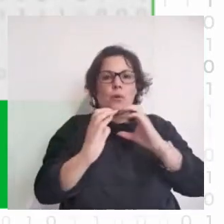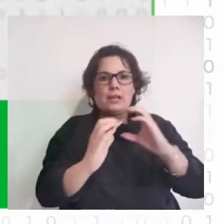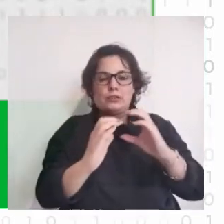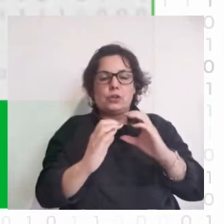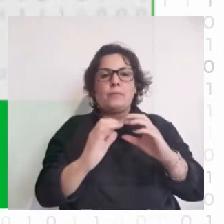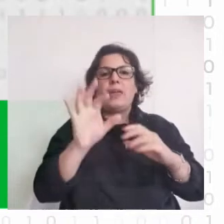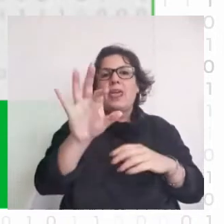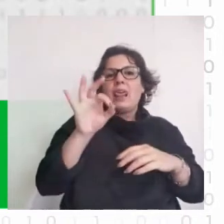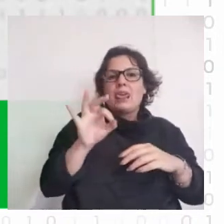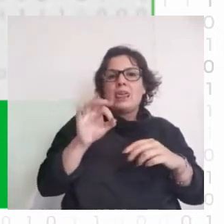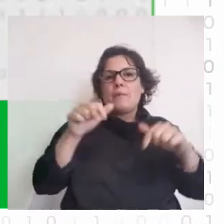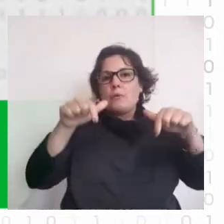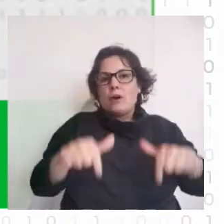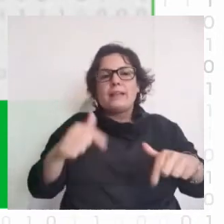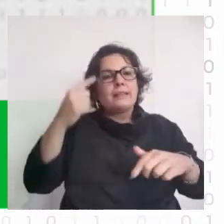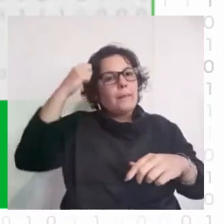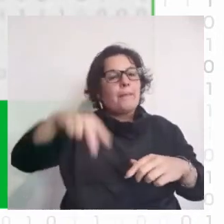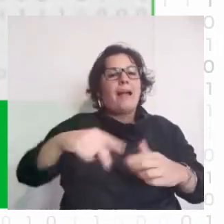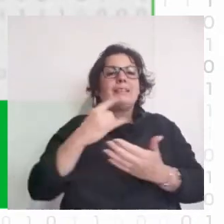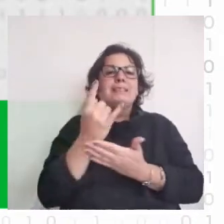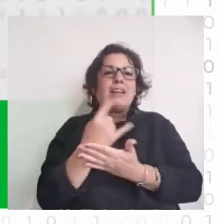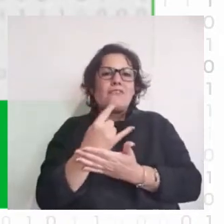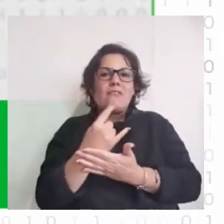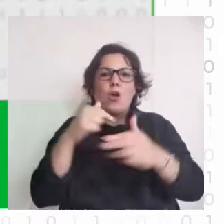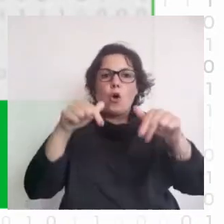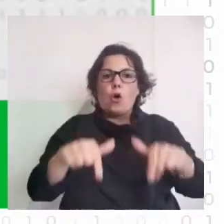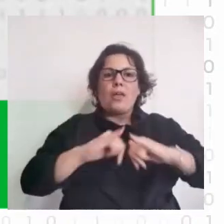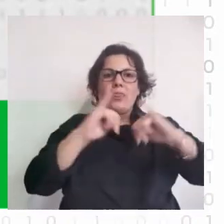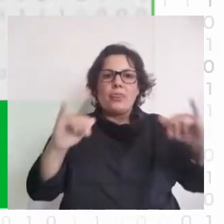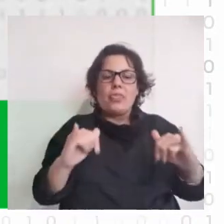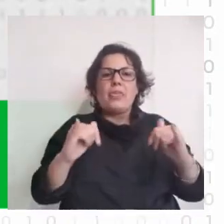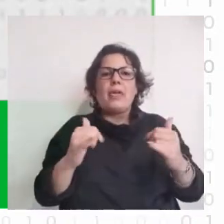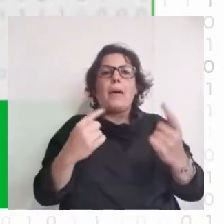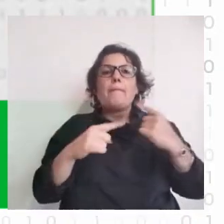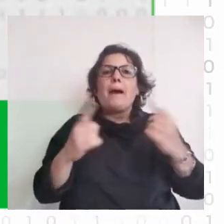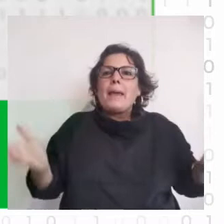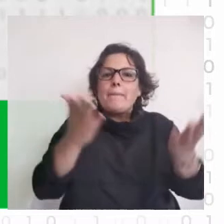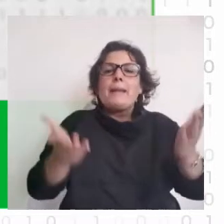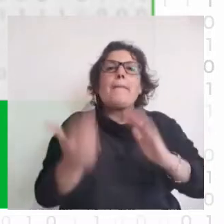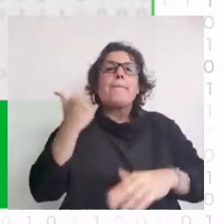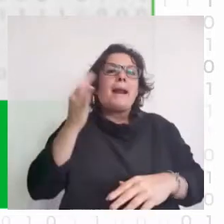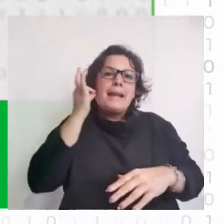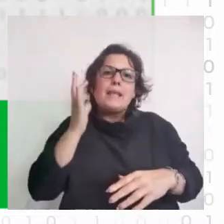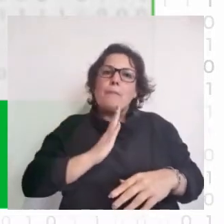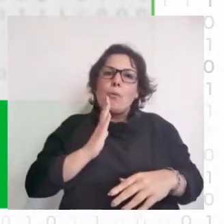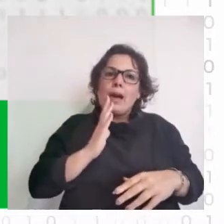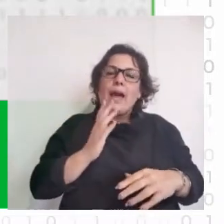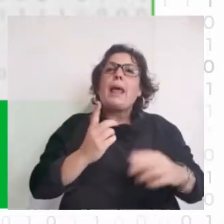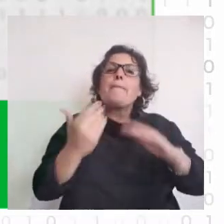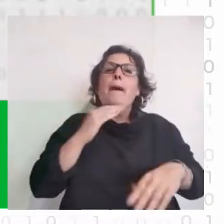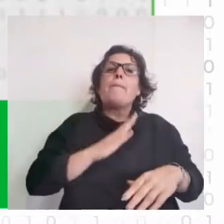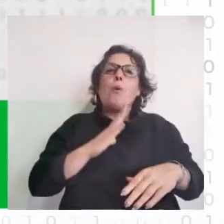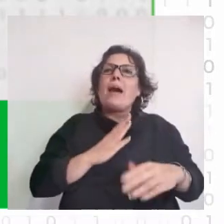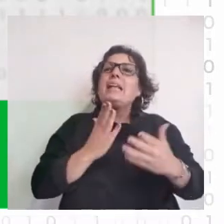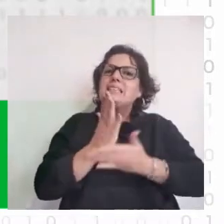Elegimos hacer el WIDS desde Plan Ceibal este día para inspirar a más niñas y más mujeres. Y decimos más mujeres porque siempre hay